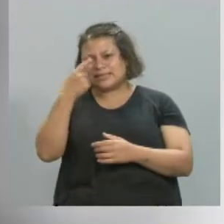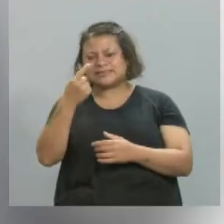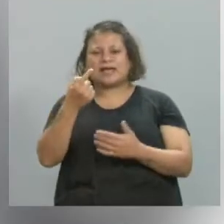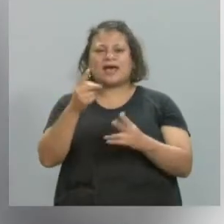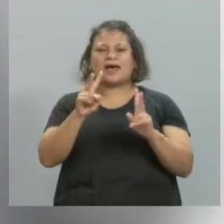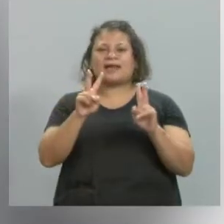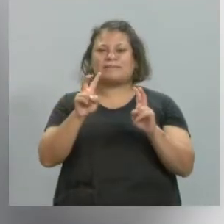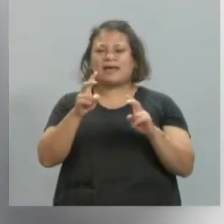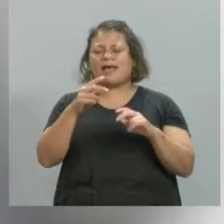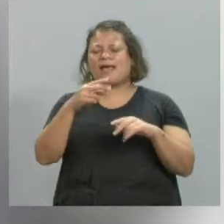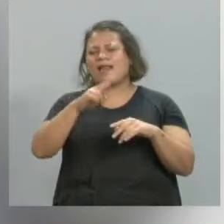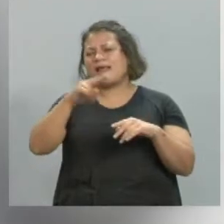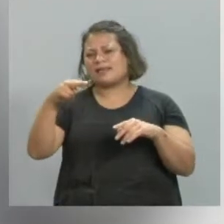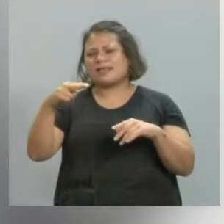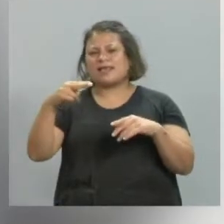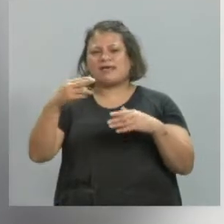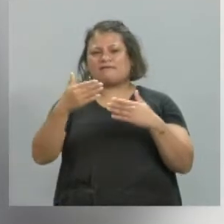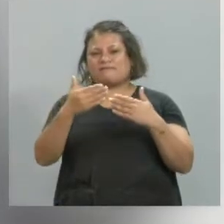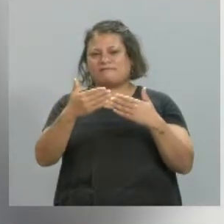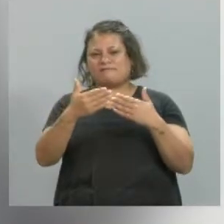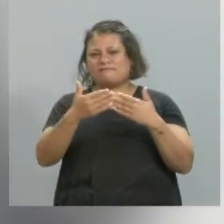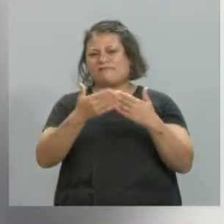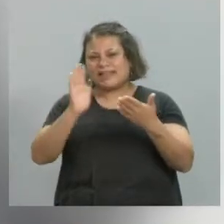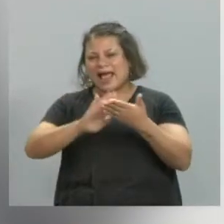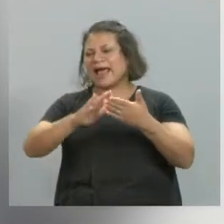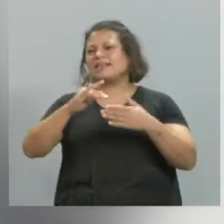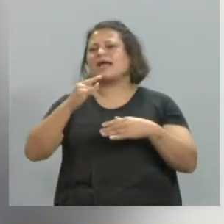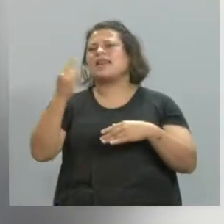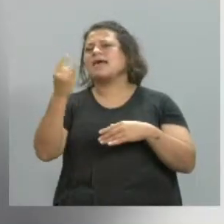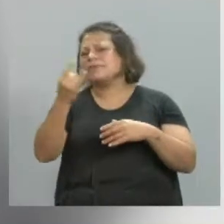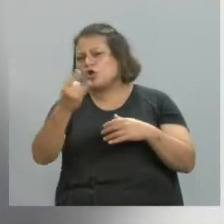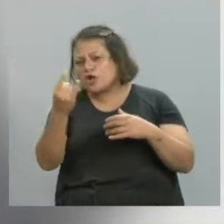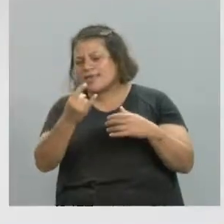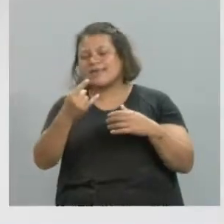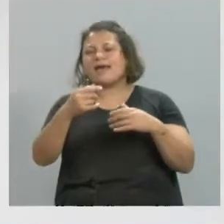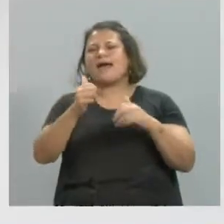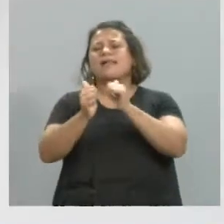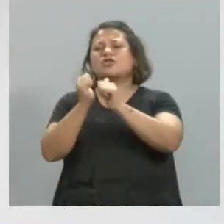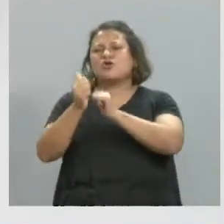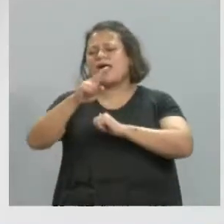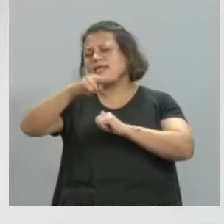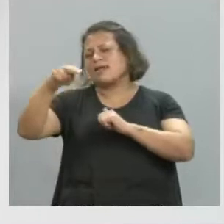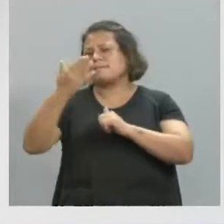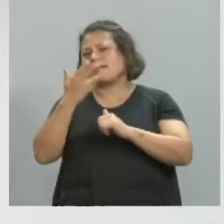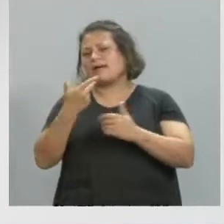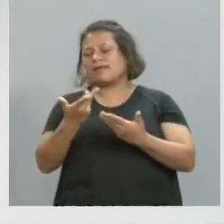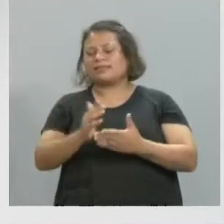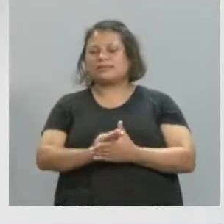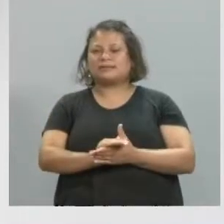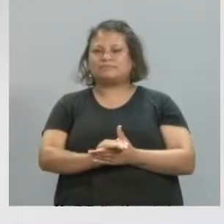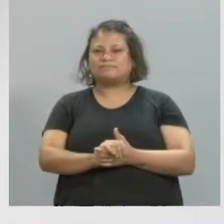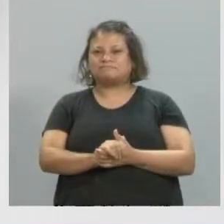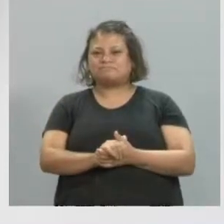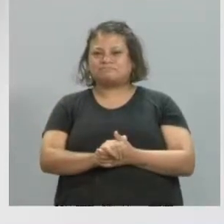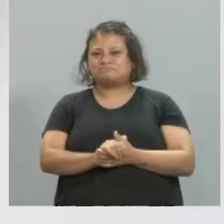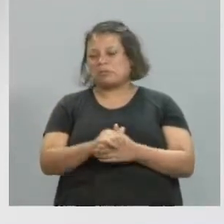y el arte fantástico en general, me gusta mucho la mitología y la historia del arte. Entonces, son como todas cosas que han ido